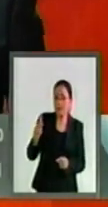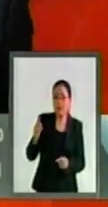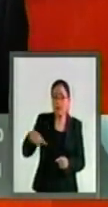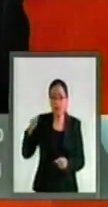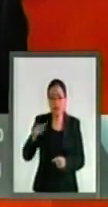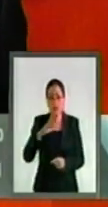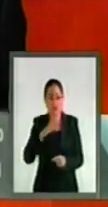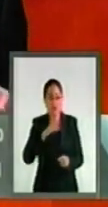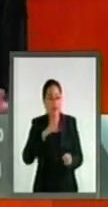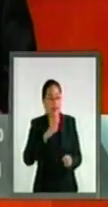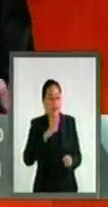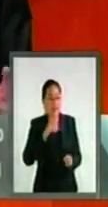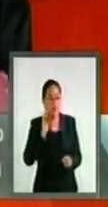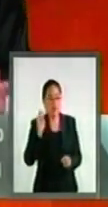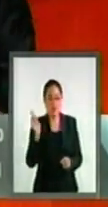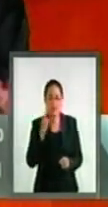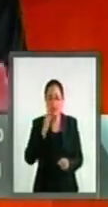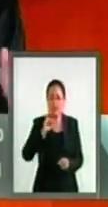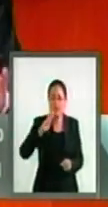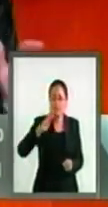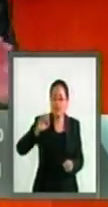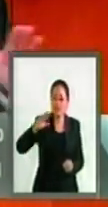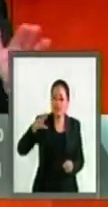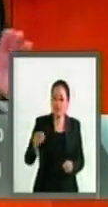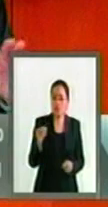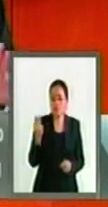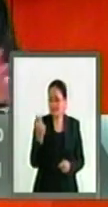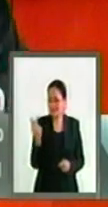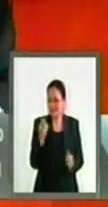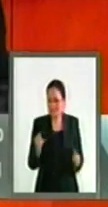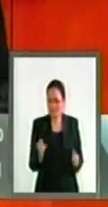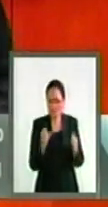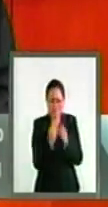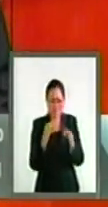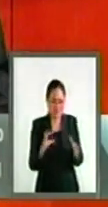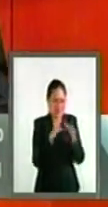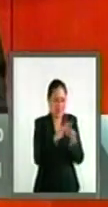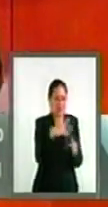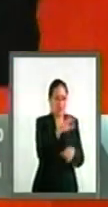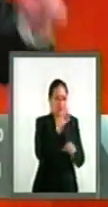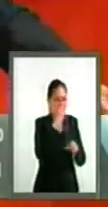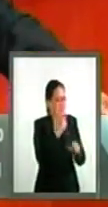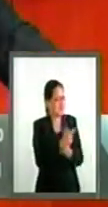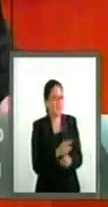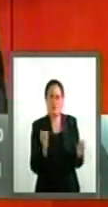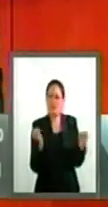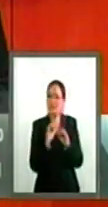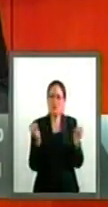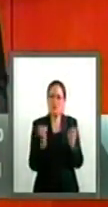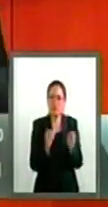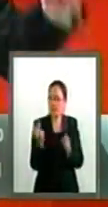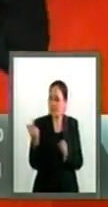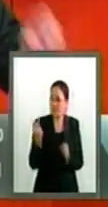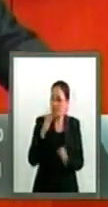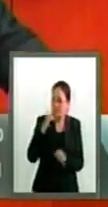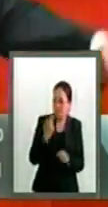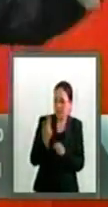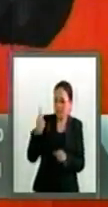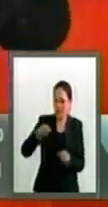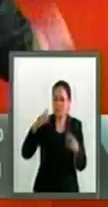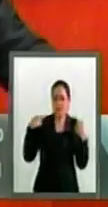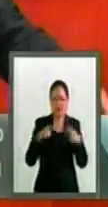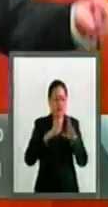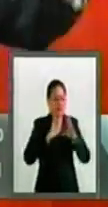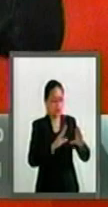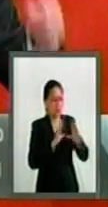Iberoamericana totalmente institucionales, totalmente ajenas a su competencia, otra vez el ataque